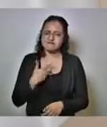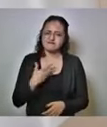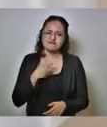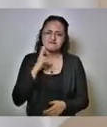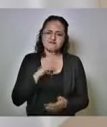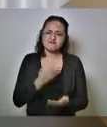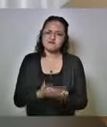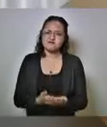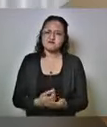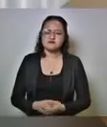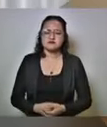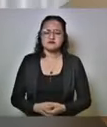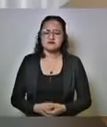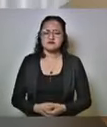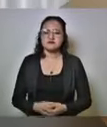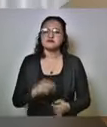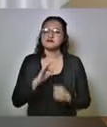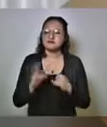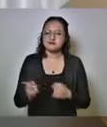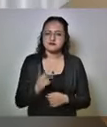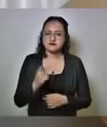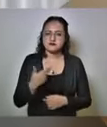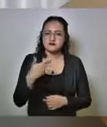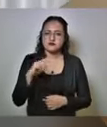Última pregunta Hugo Sánchez 5 Radio